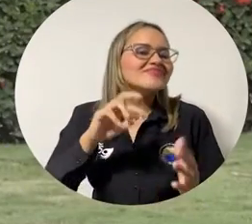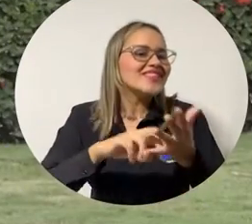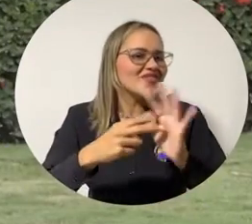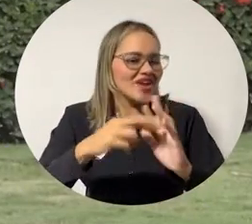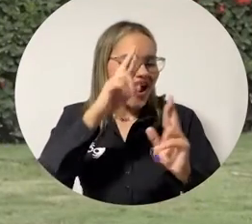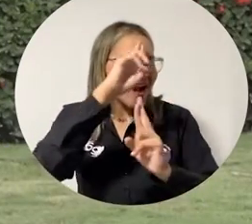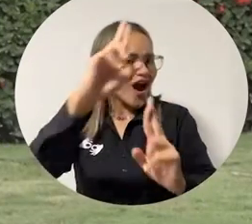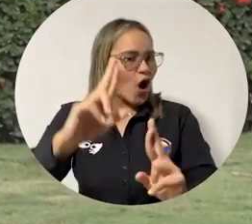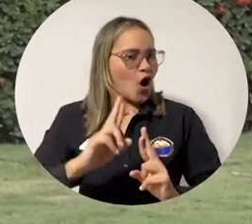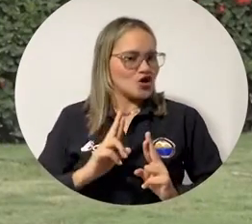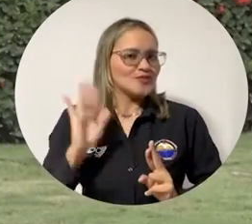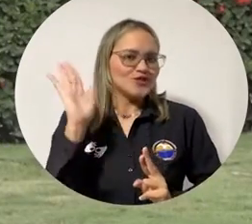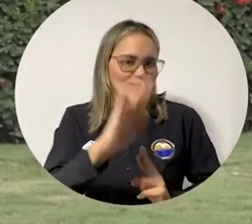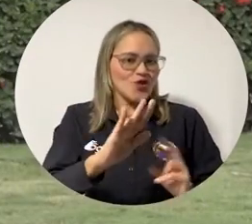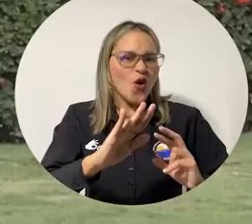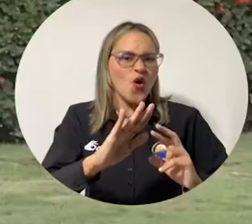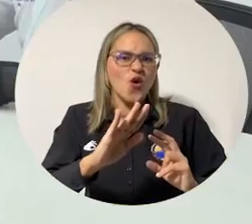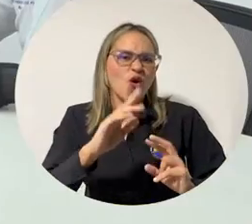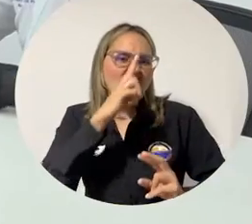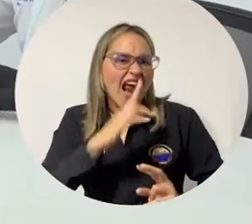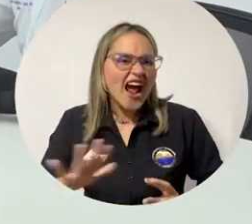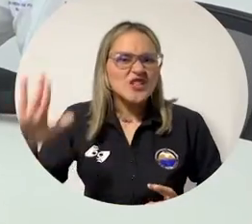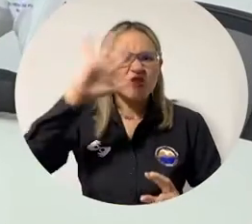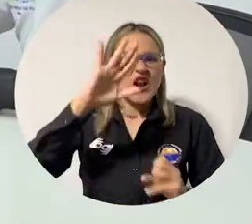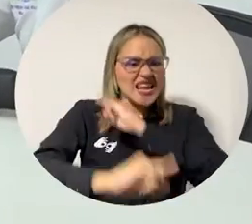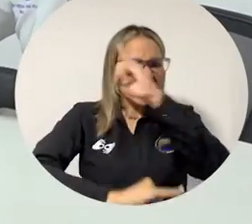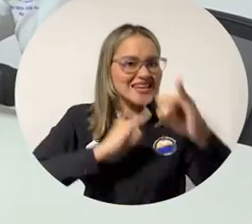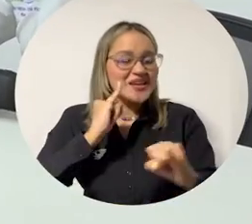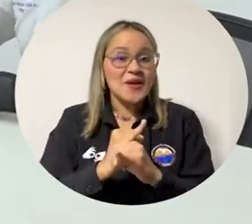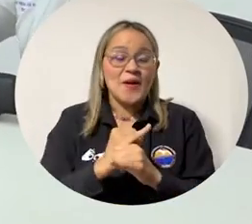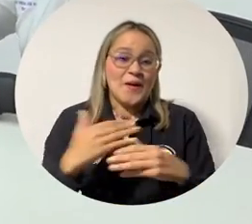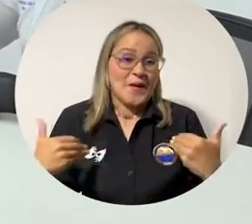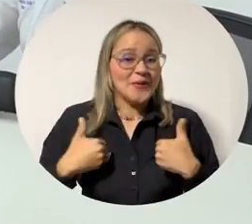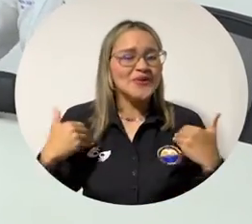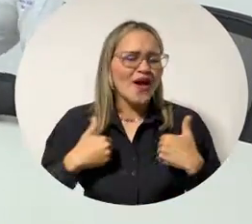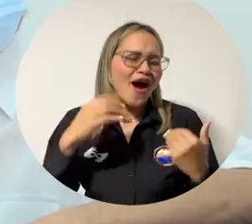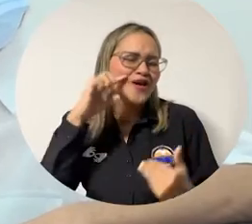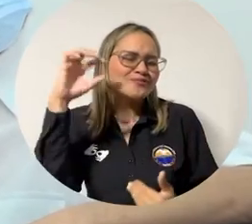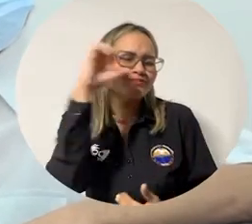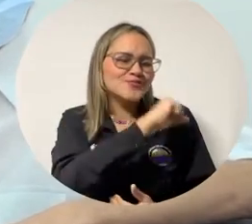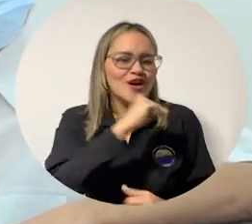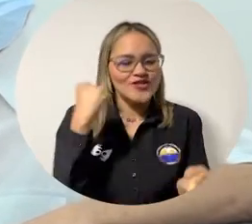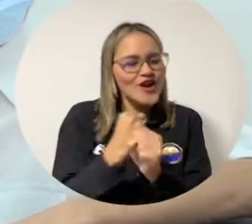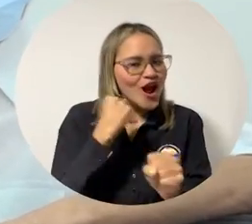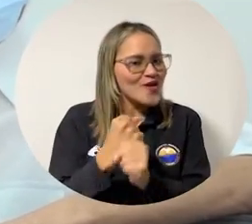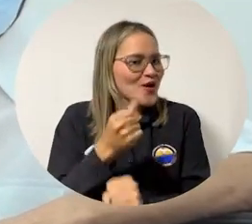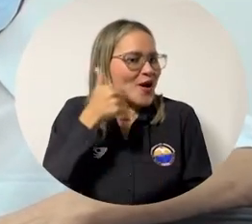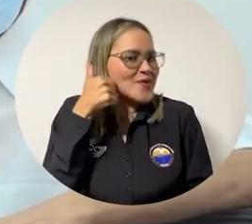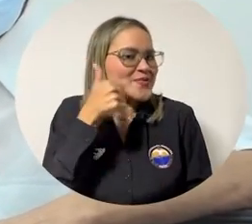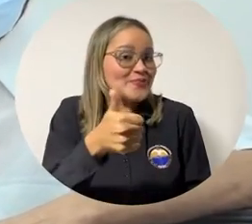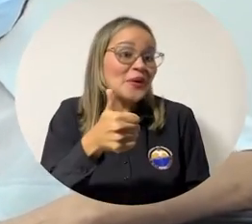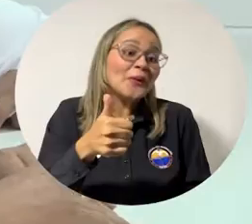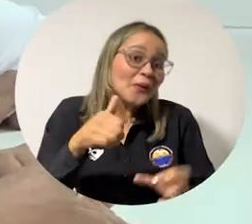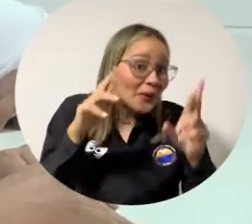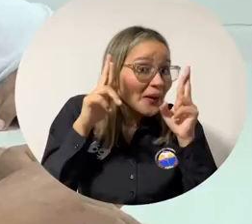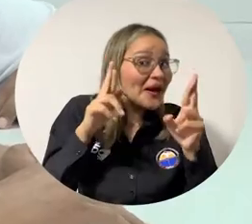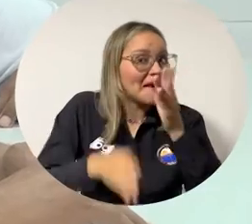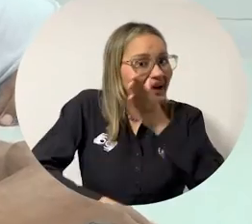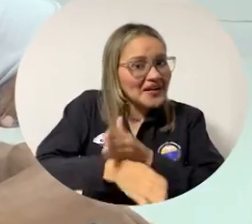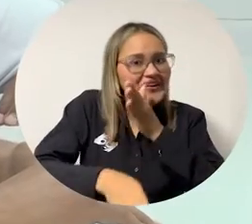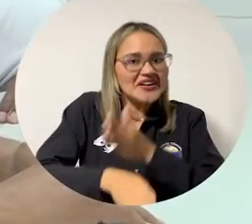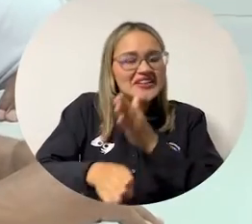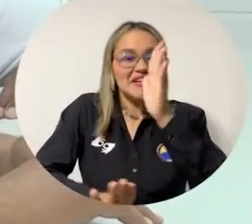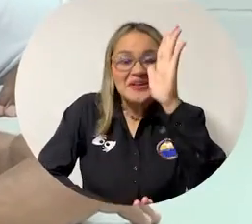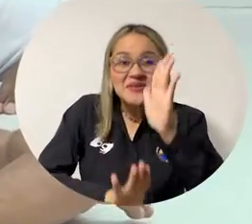a nivel nacional e internacional y nos damos cuenta que las cosas se están haciendo muy bien y esperamos